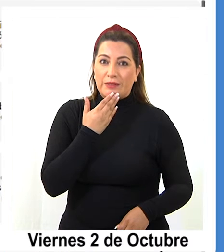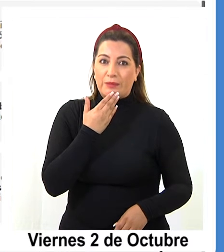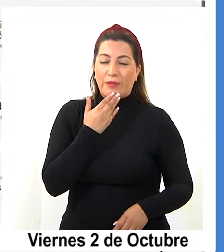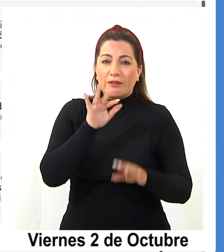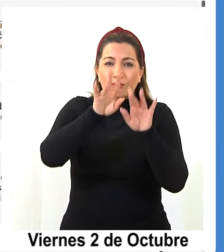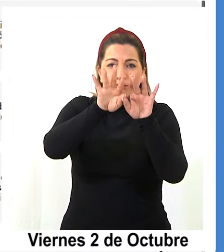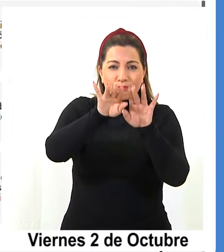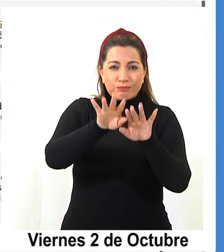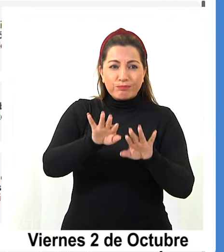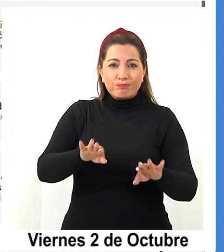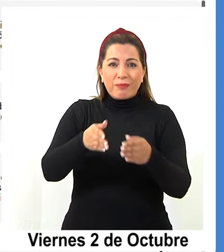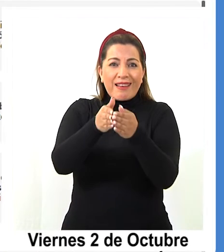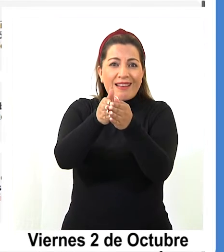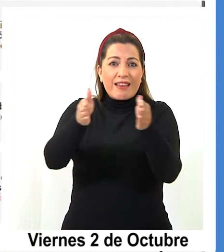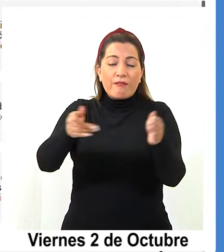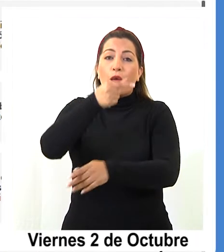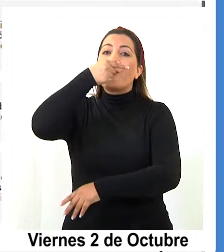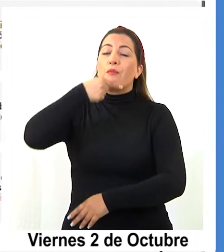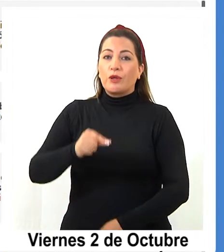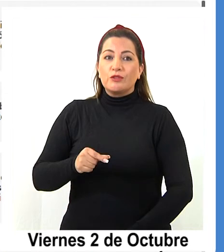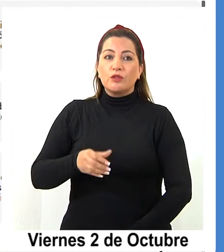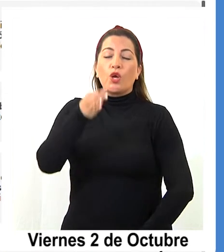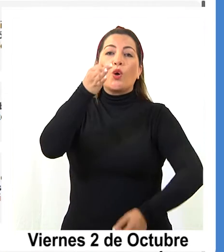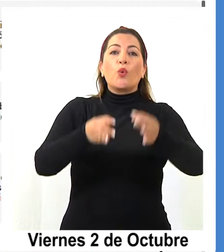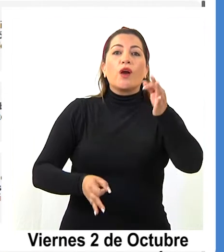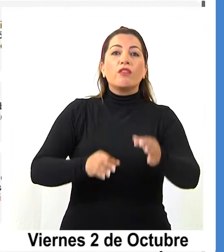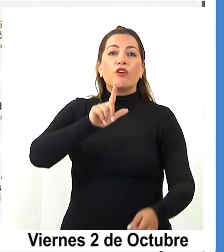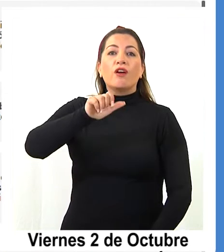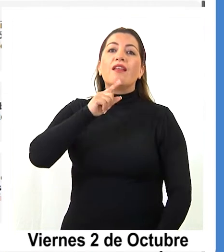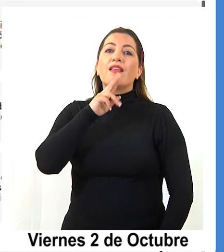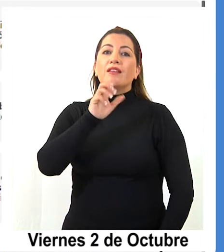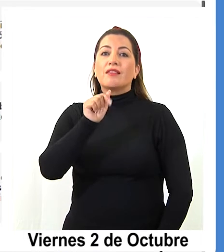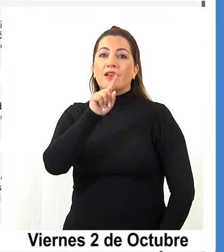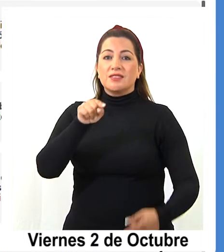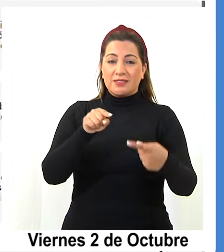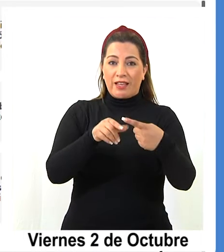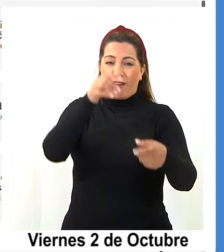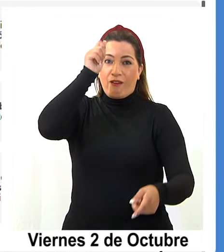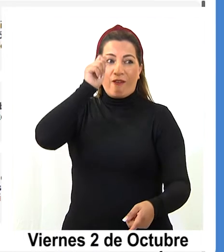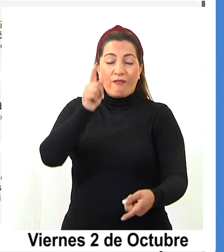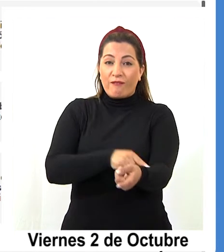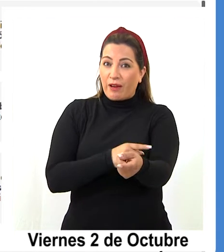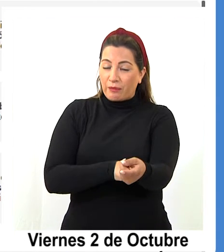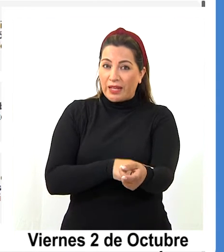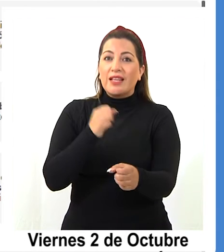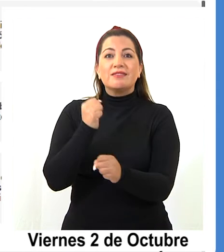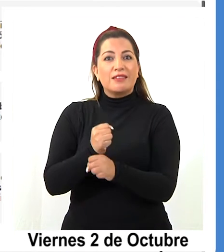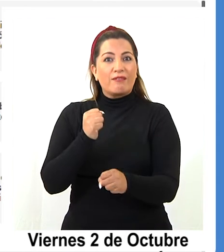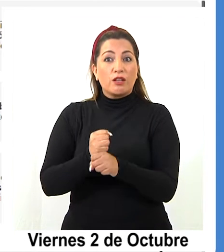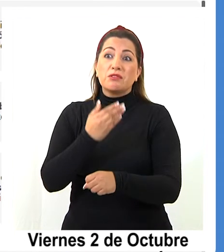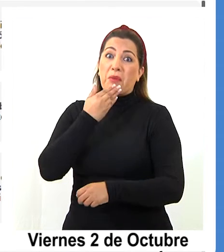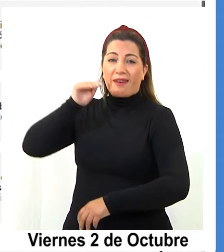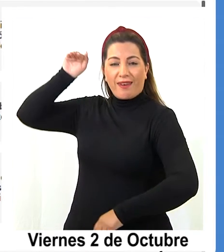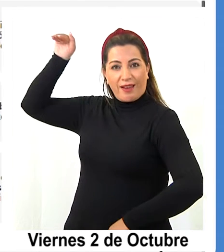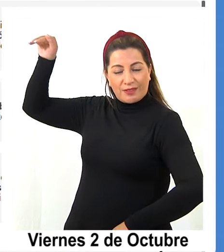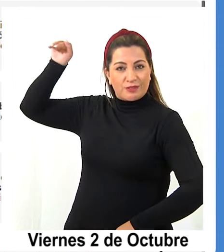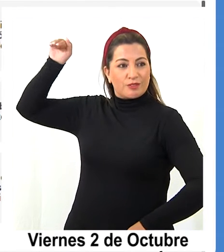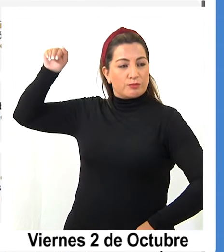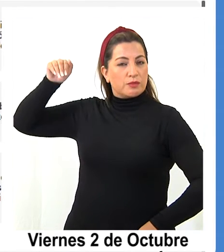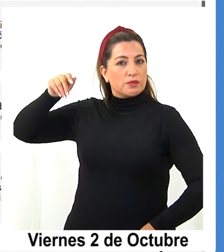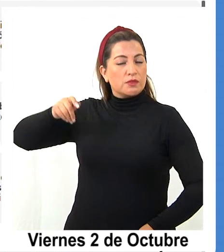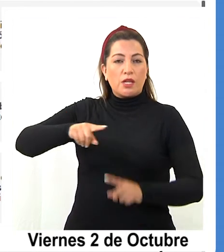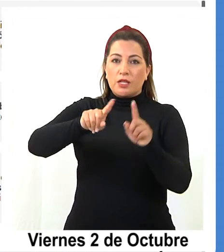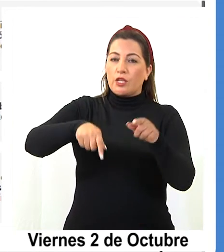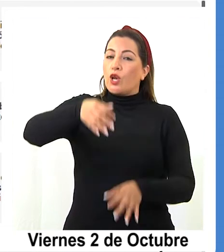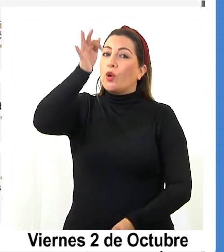esta plataforma será habilitada pronto para el juzgado de letras, de familia, de garantía y del trabajo de alto auspicio y el